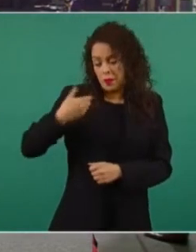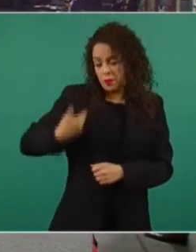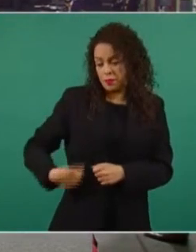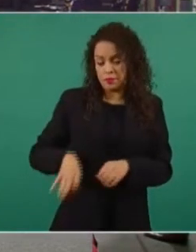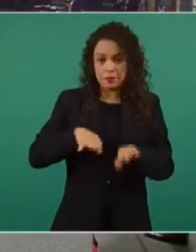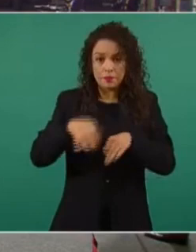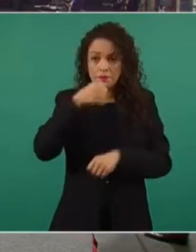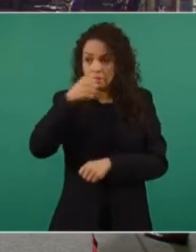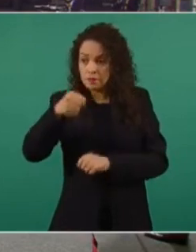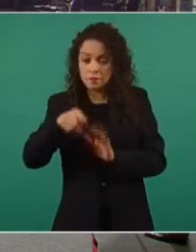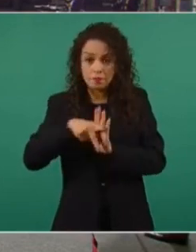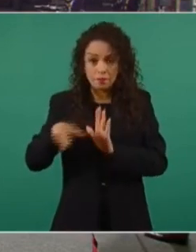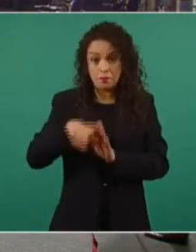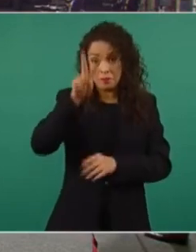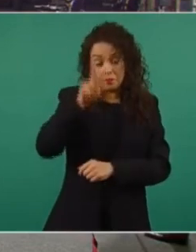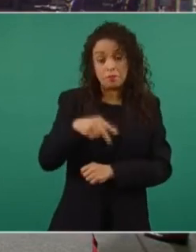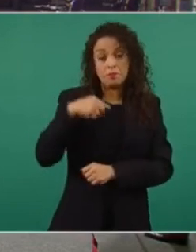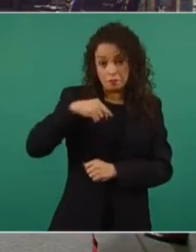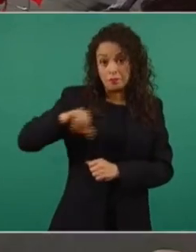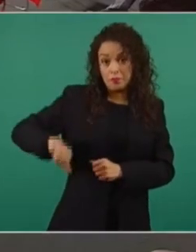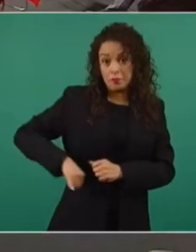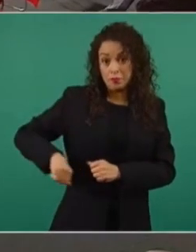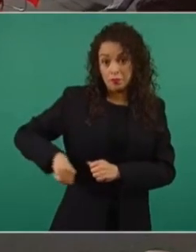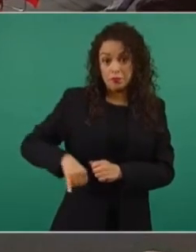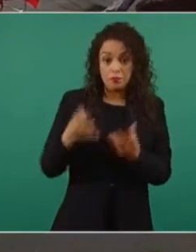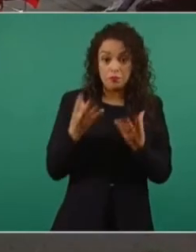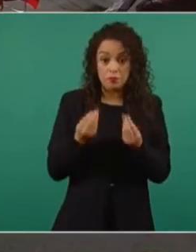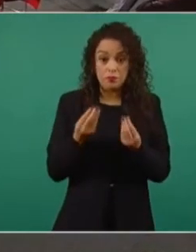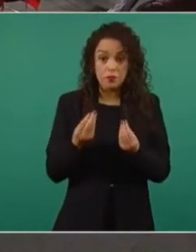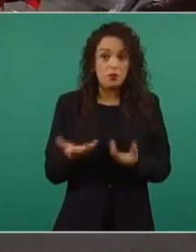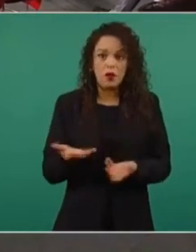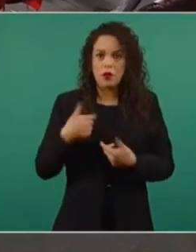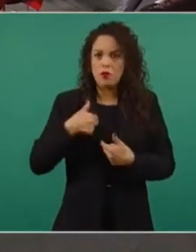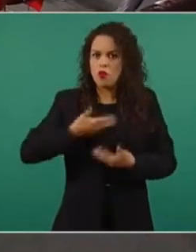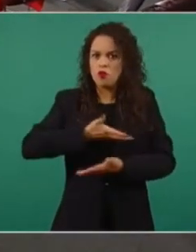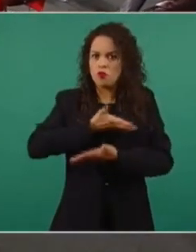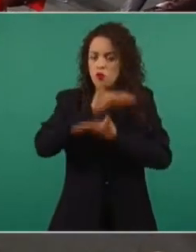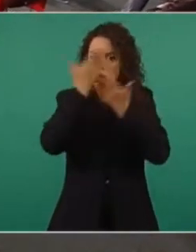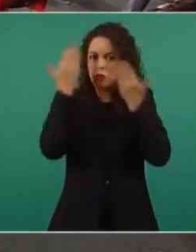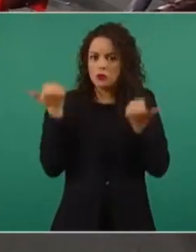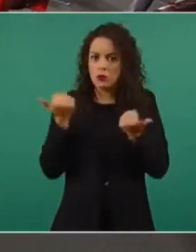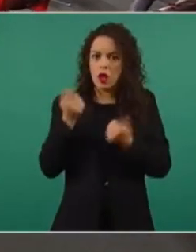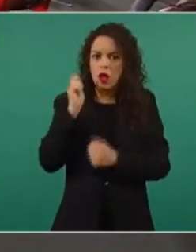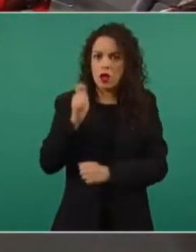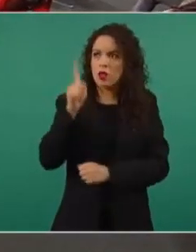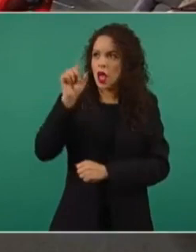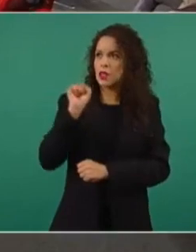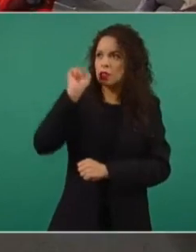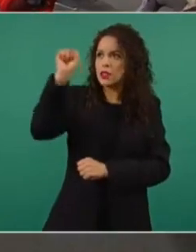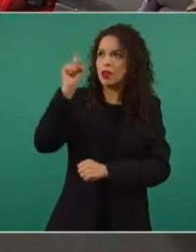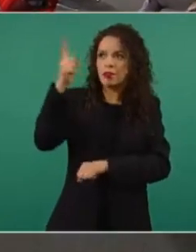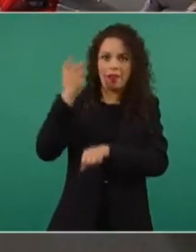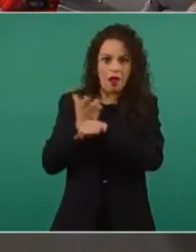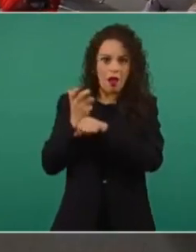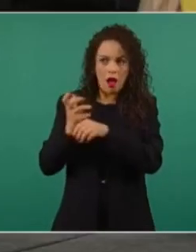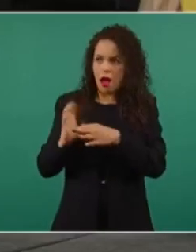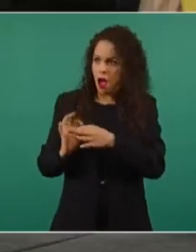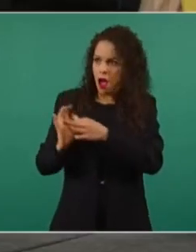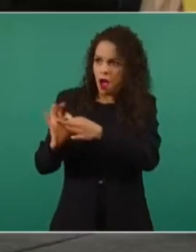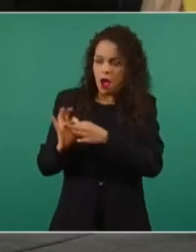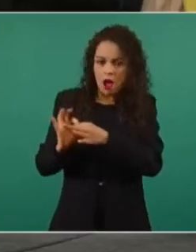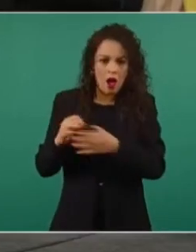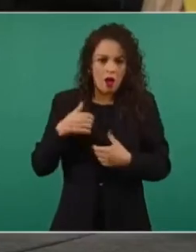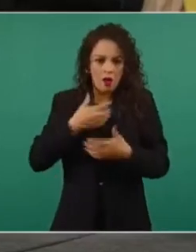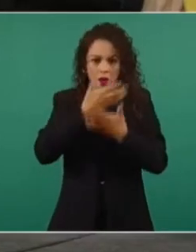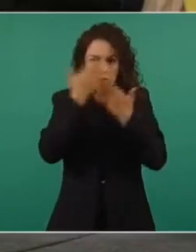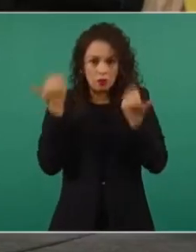sí me interesaría mucho. Yo no sabía que había este intercambio con Estados Unidos, con los sindicatos. Incluso estuve conversando